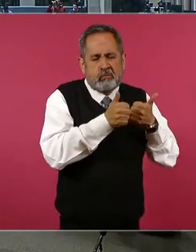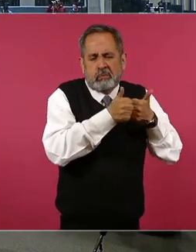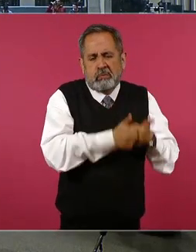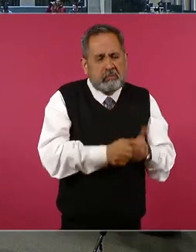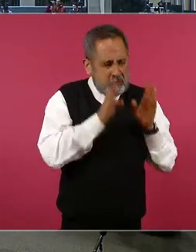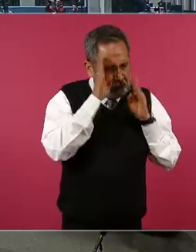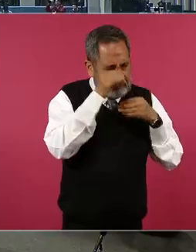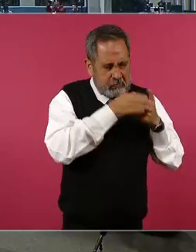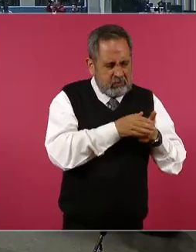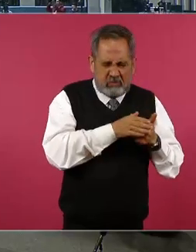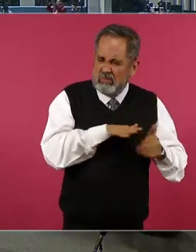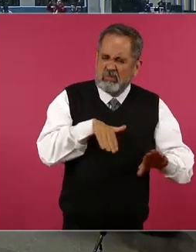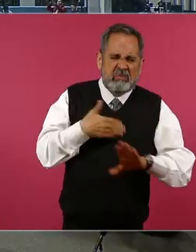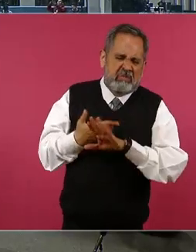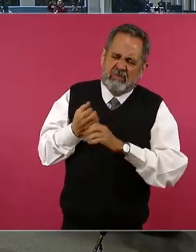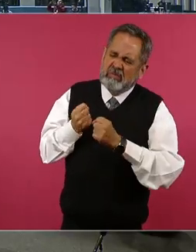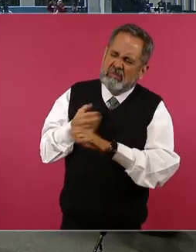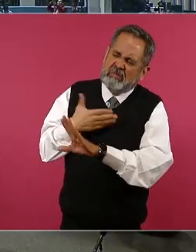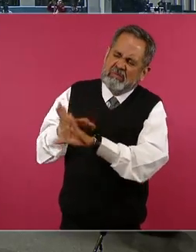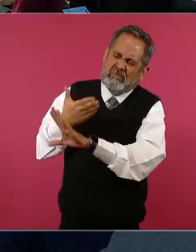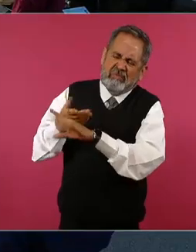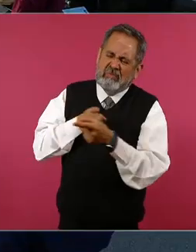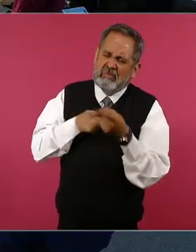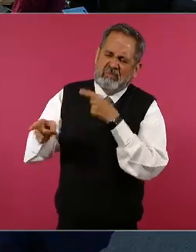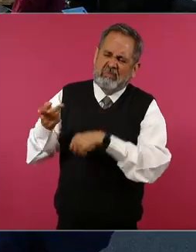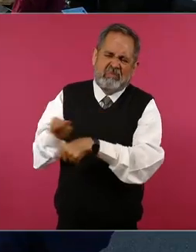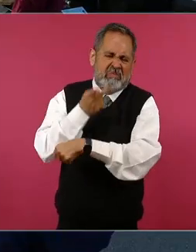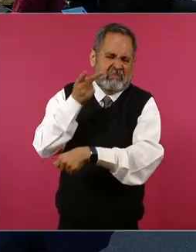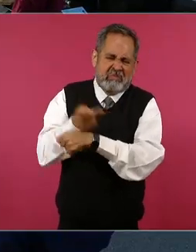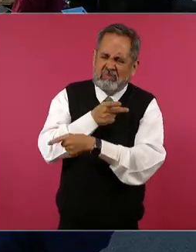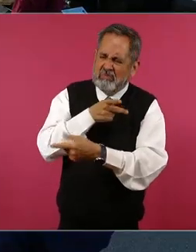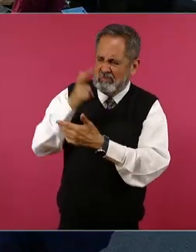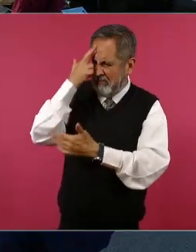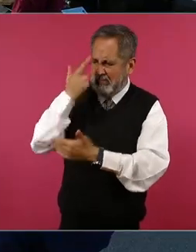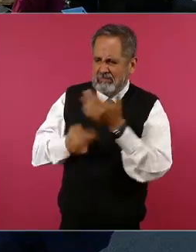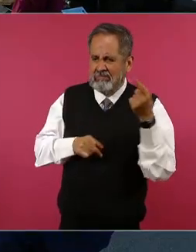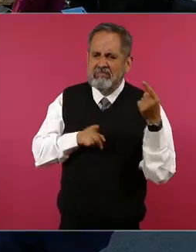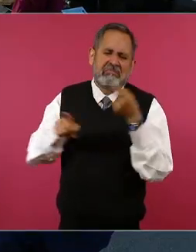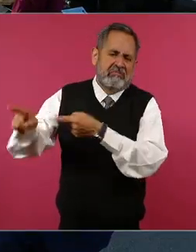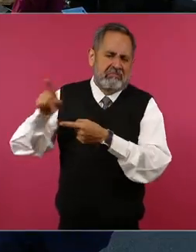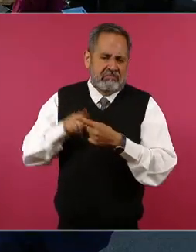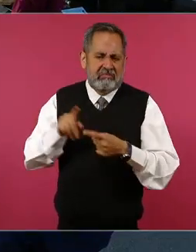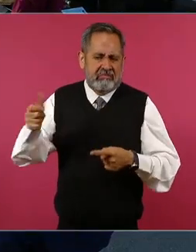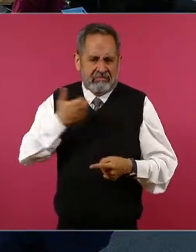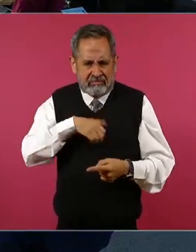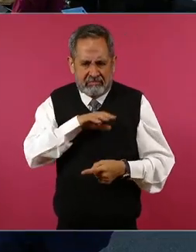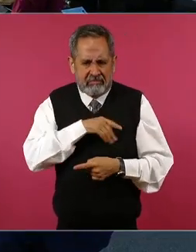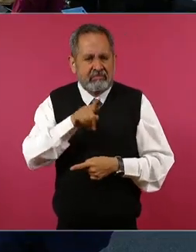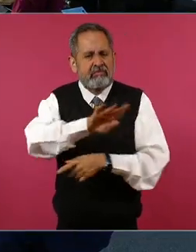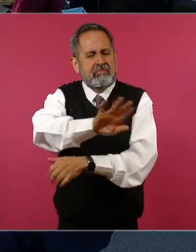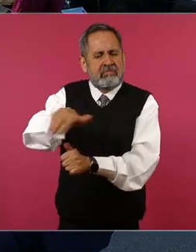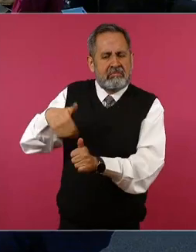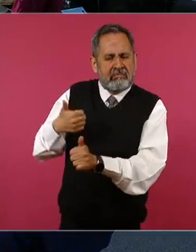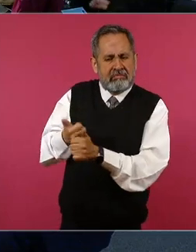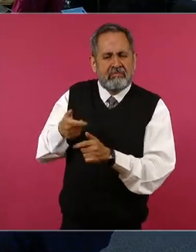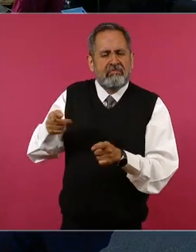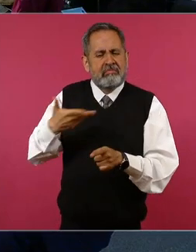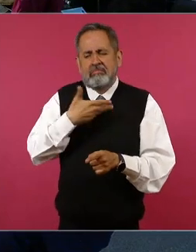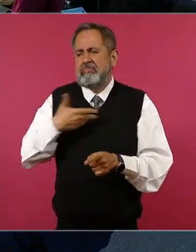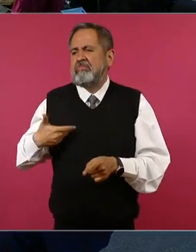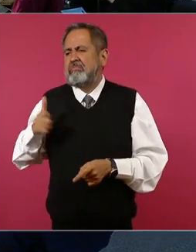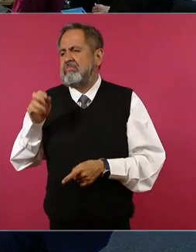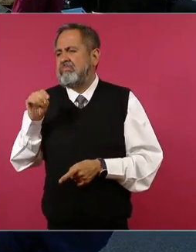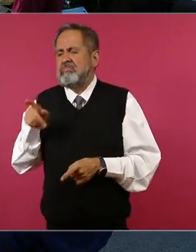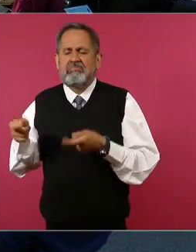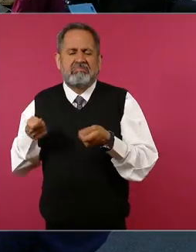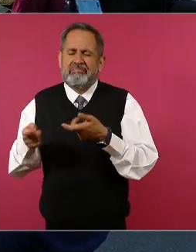y arremeten de una manera ofensiva de la presidenta dicen que bueno pues que usted es el que está poniendo de hecho dicen que